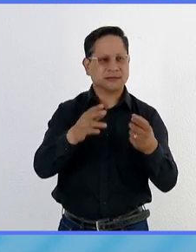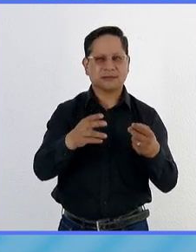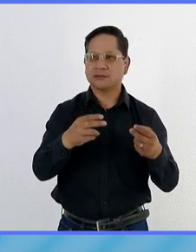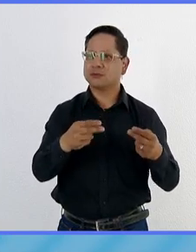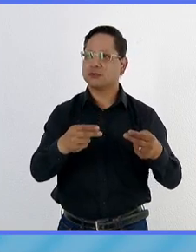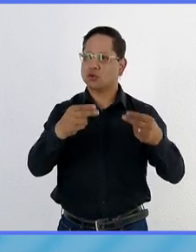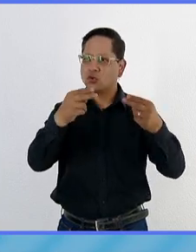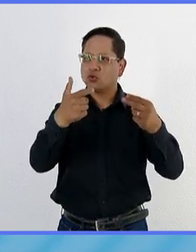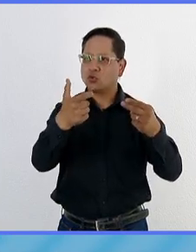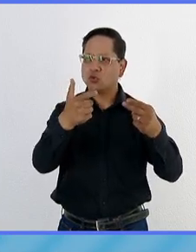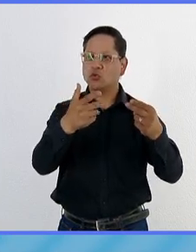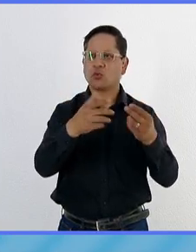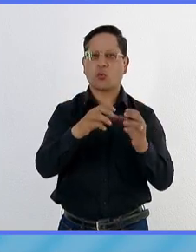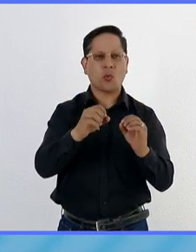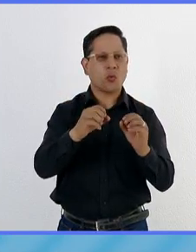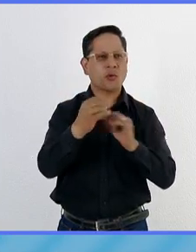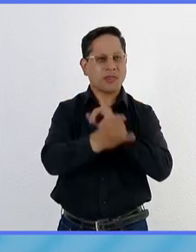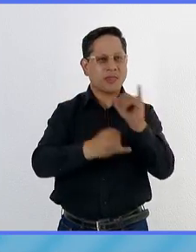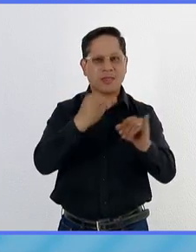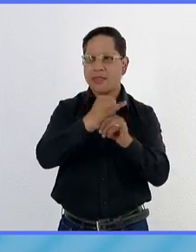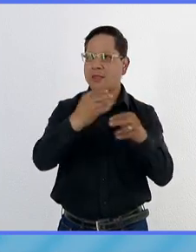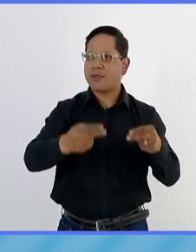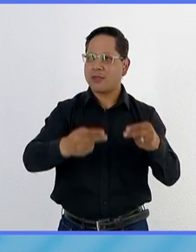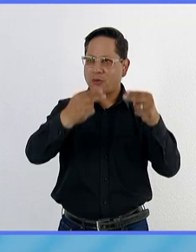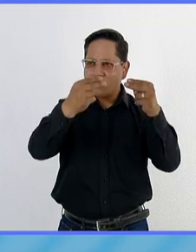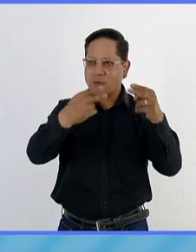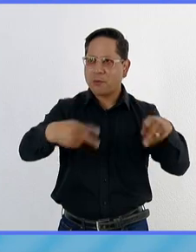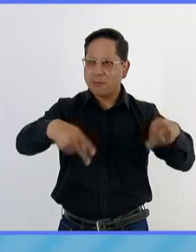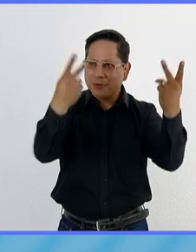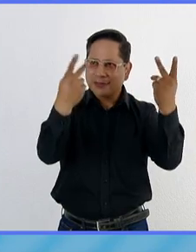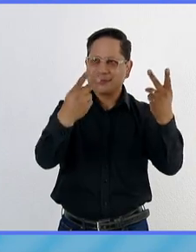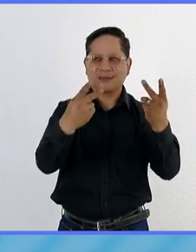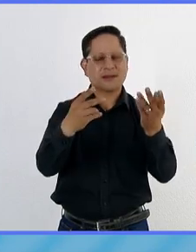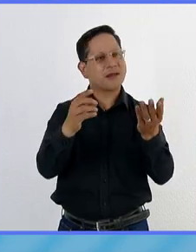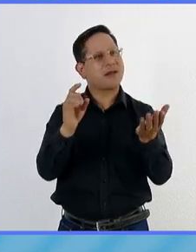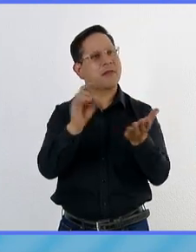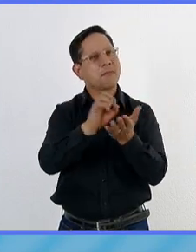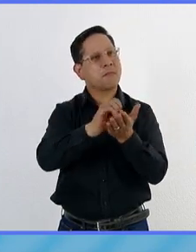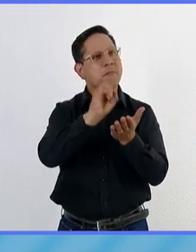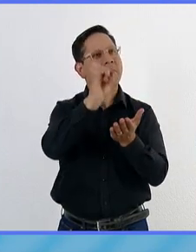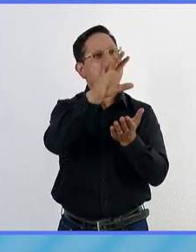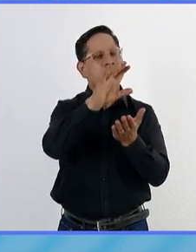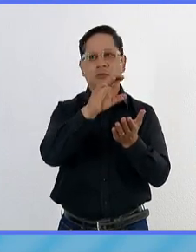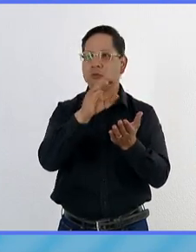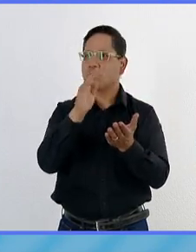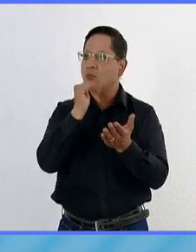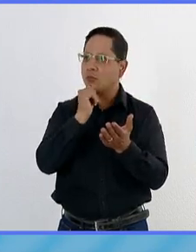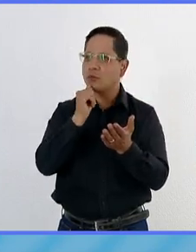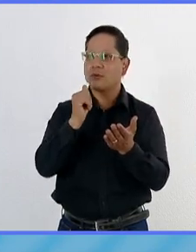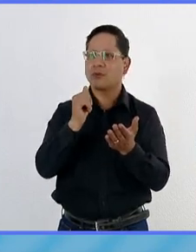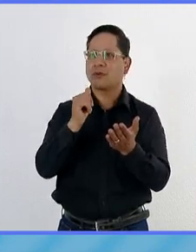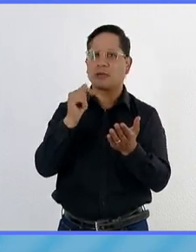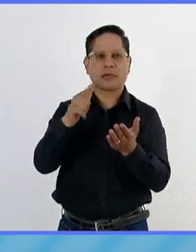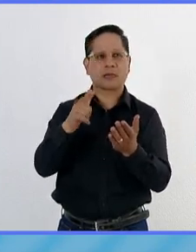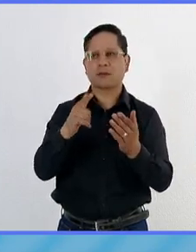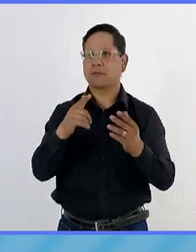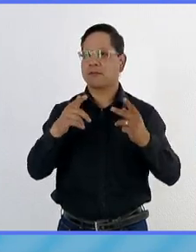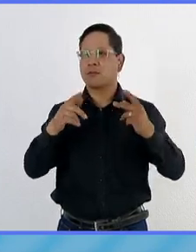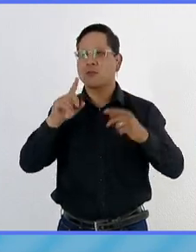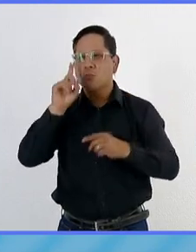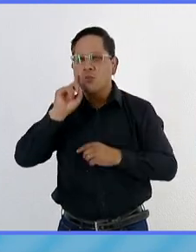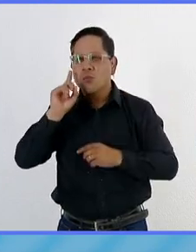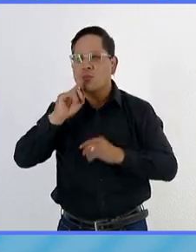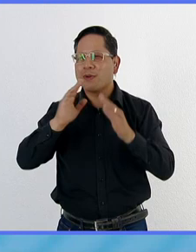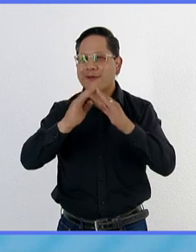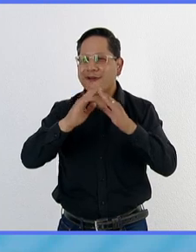local y las exportaciones, pues, no lo podemos dejar a cargo de las amas de casa o de